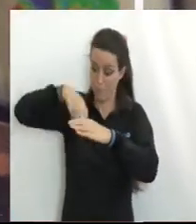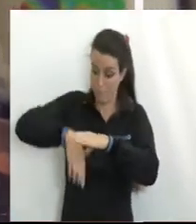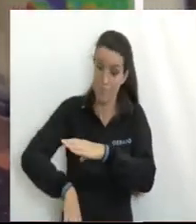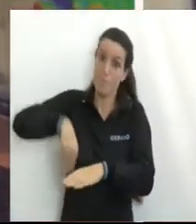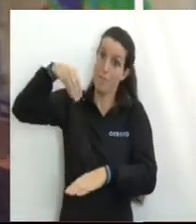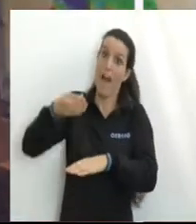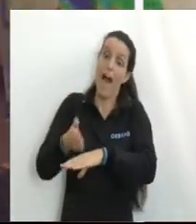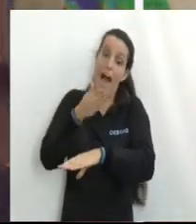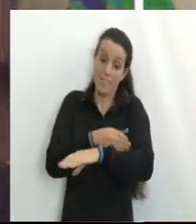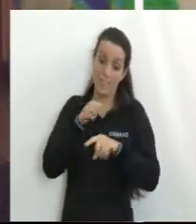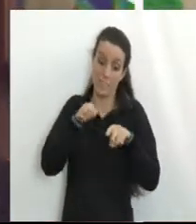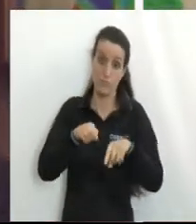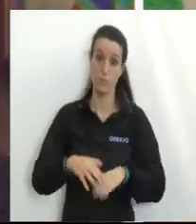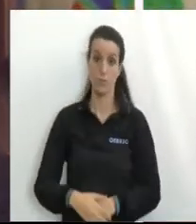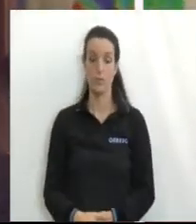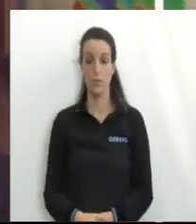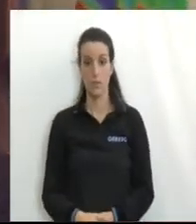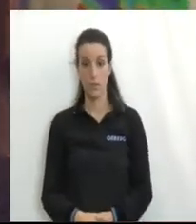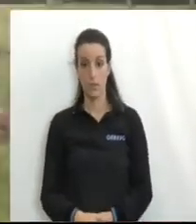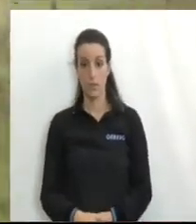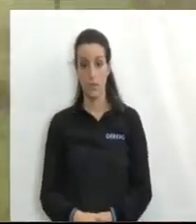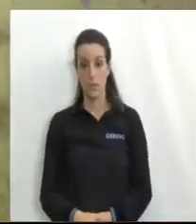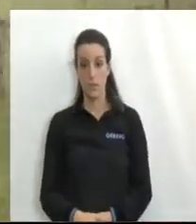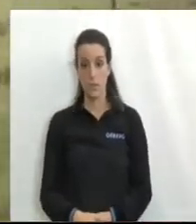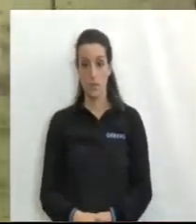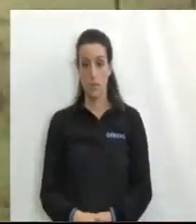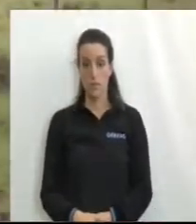Previo a la realización de perforaciones exploratorias